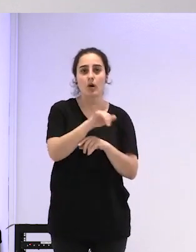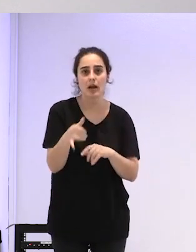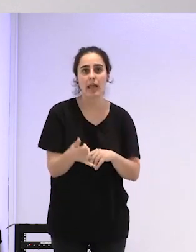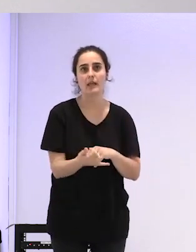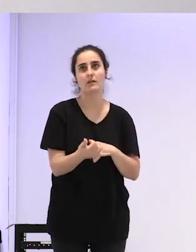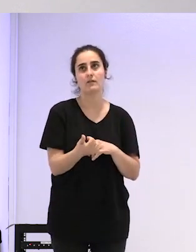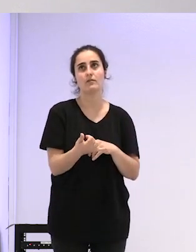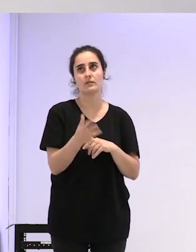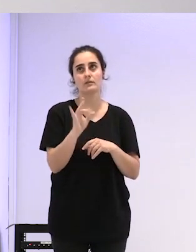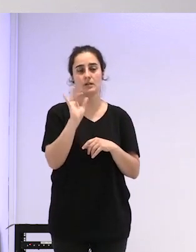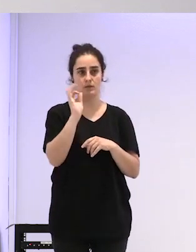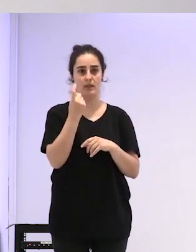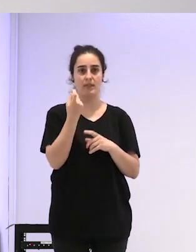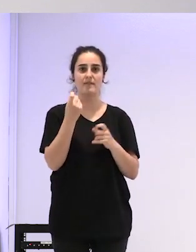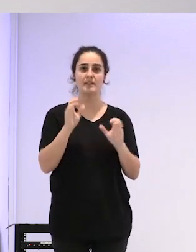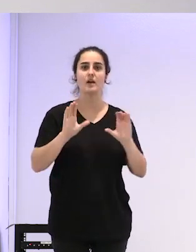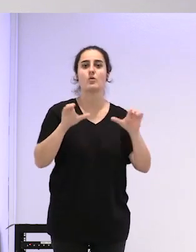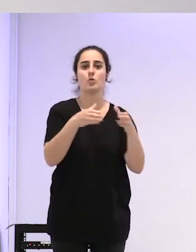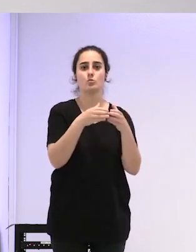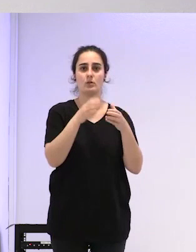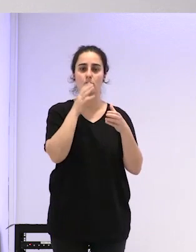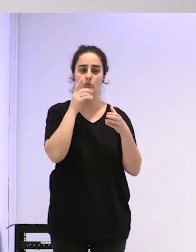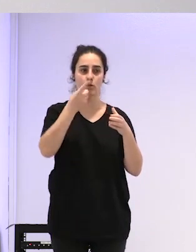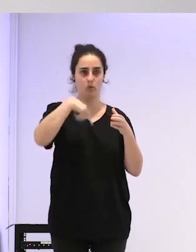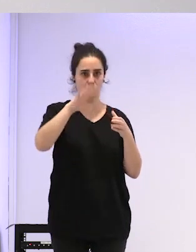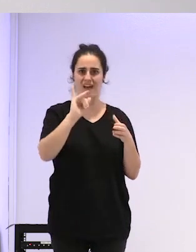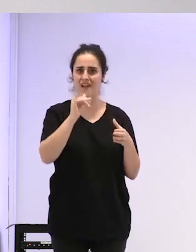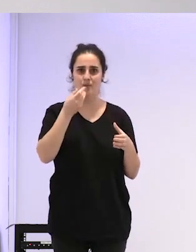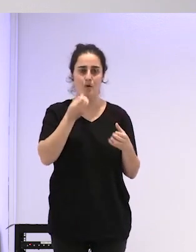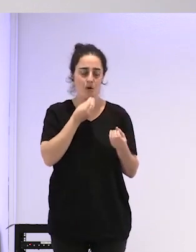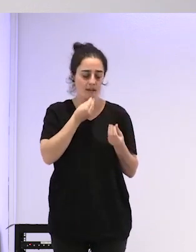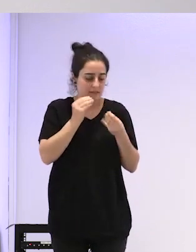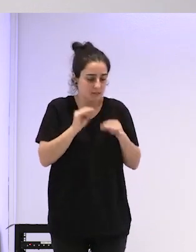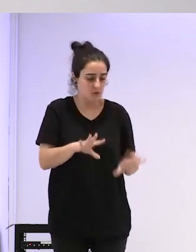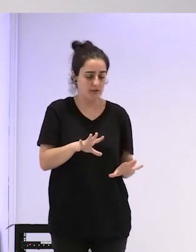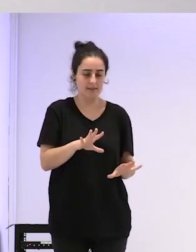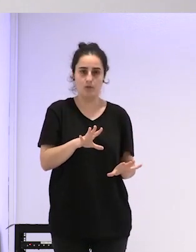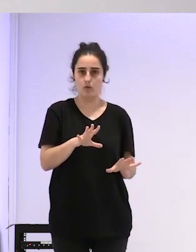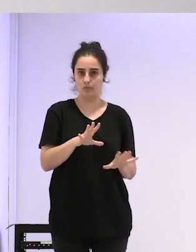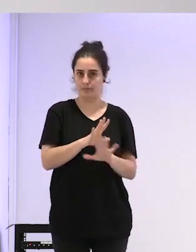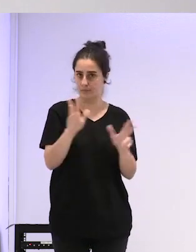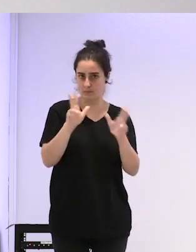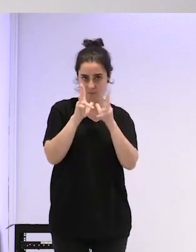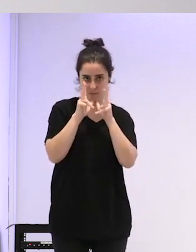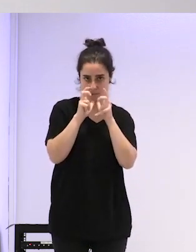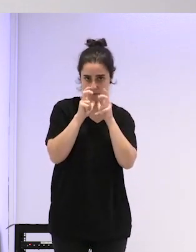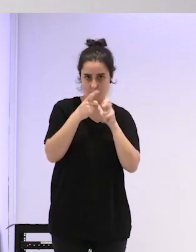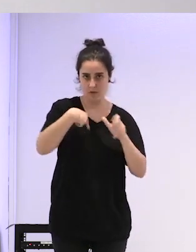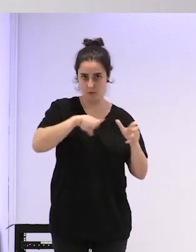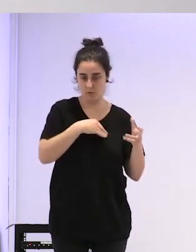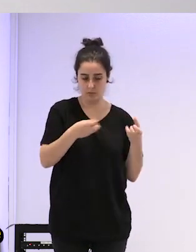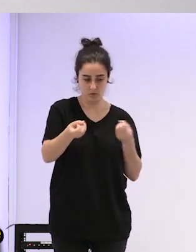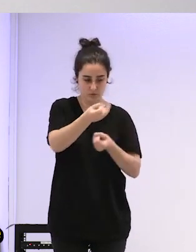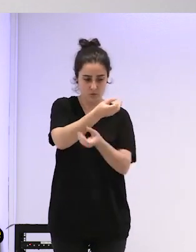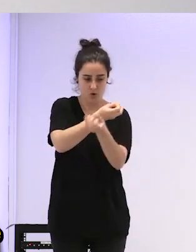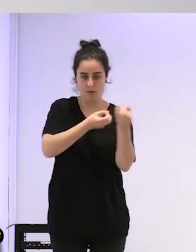sí de juntarnos porque por supuesto o sea tenemos historias de terror que podríamos juntarnos y tal y